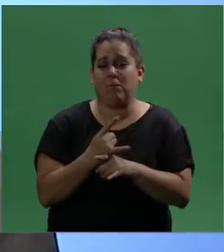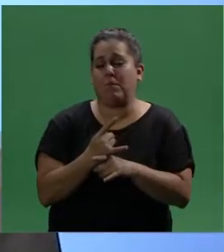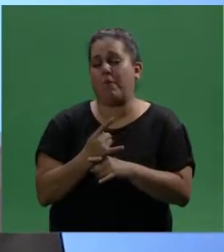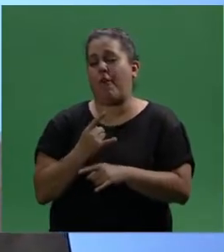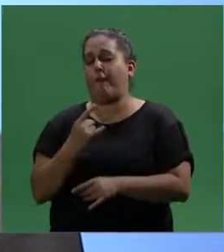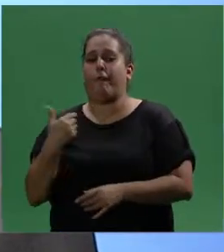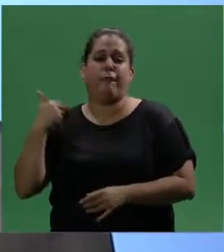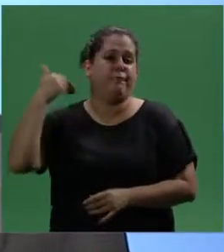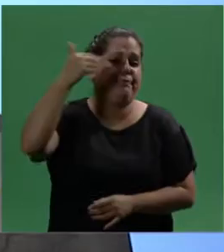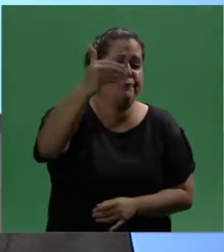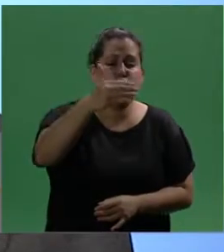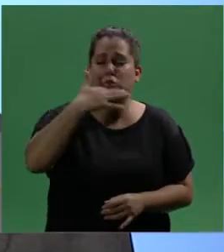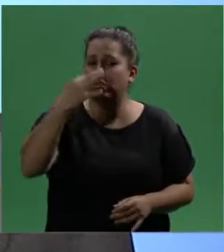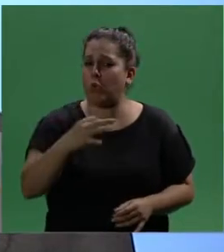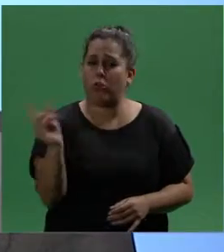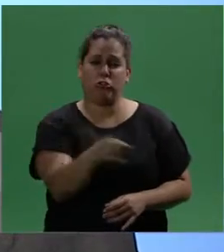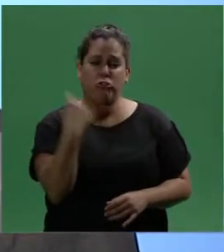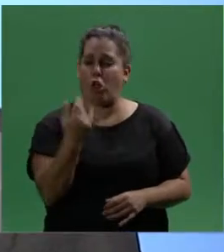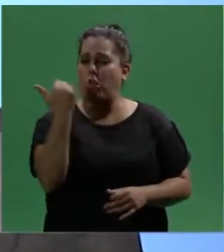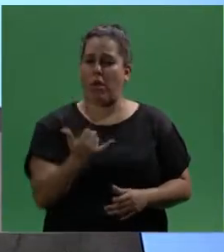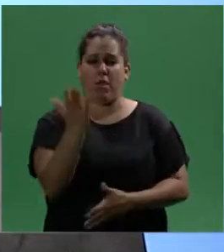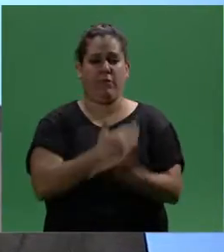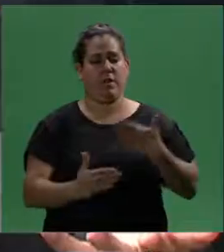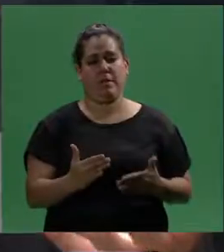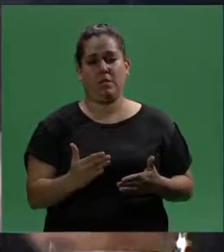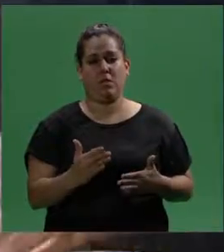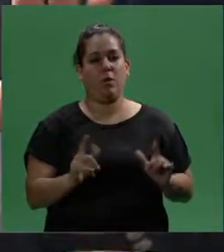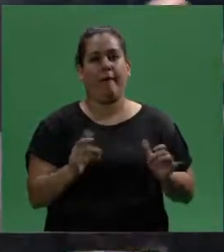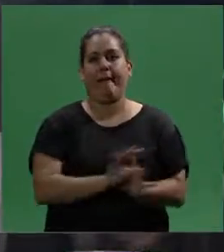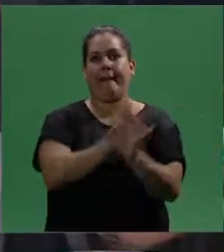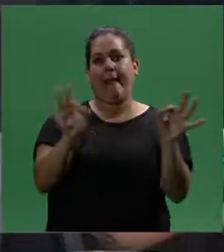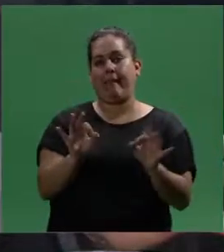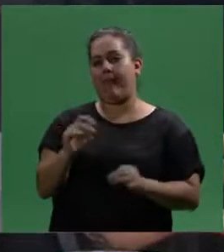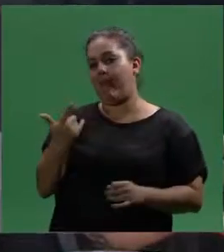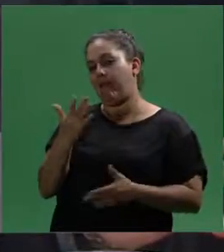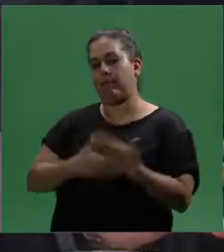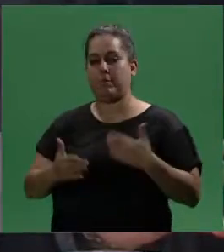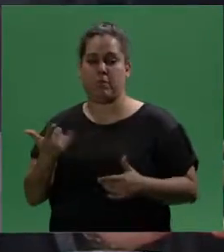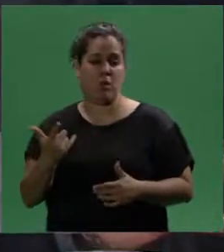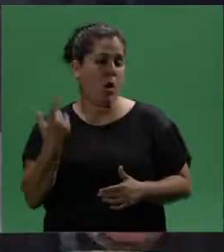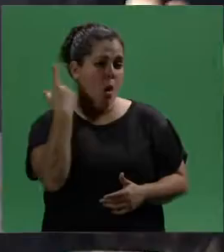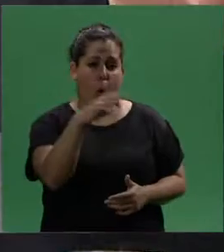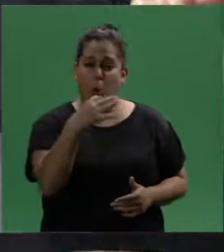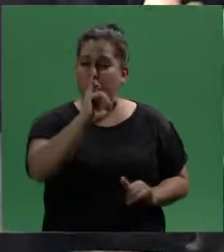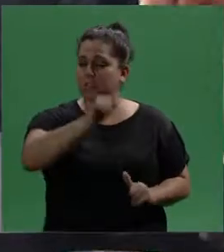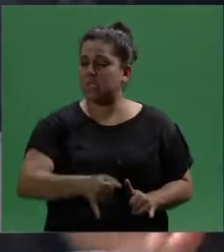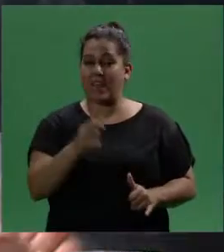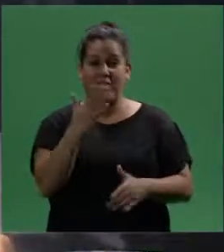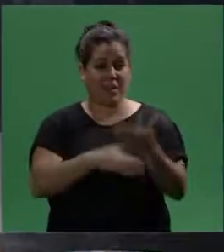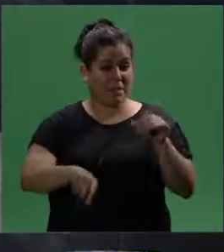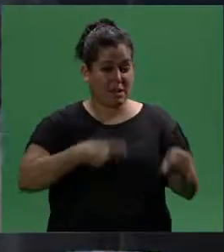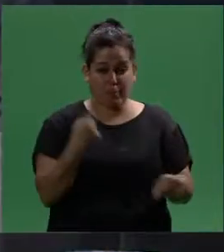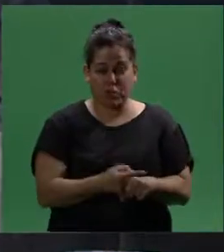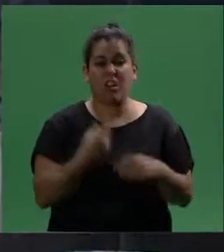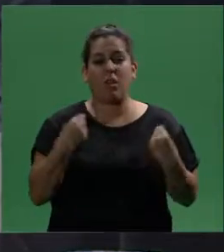temprano todos vamos a ser personas con discapacidad. Nadie está exento de ser una persona con discapacidad. Lo único que nos deja